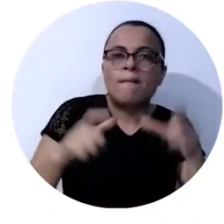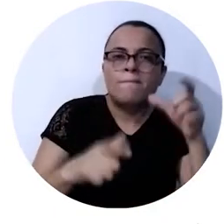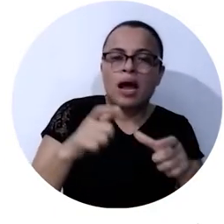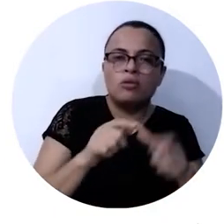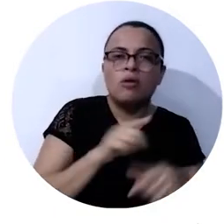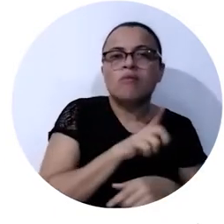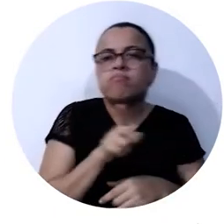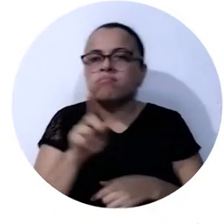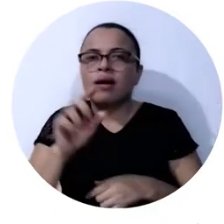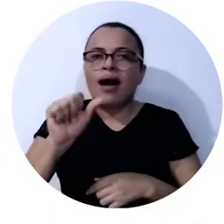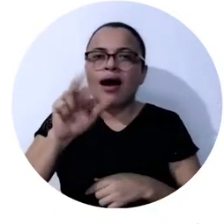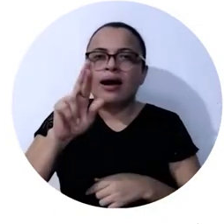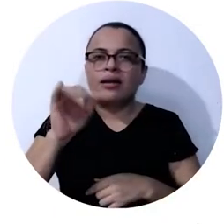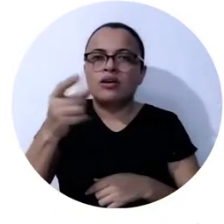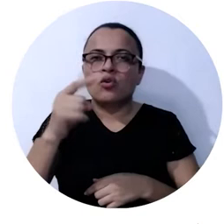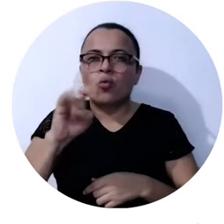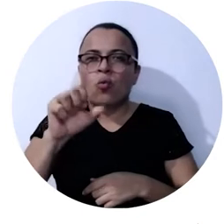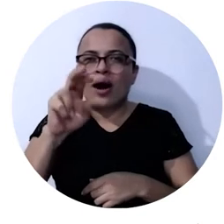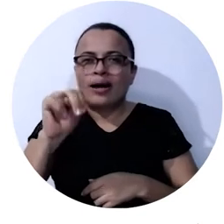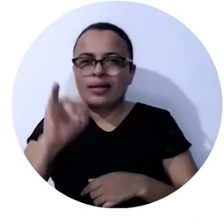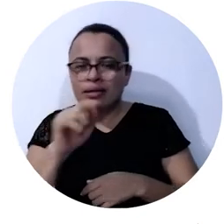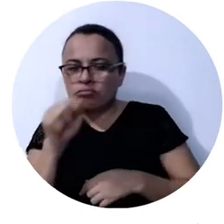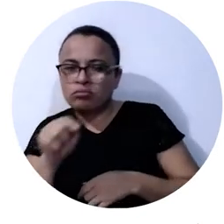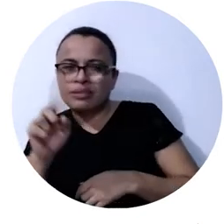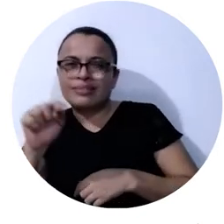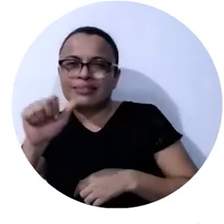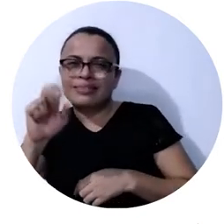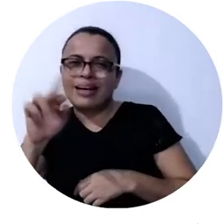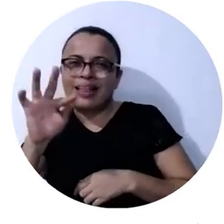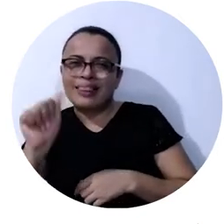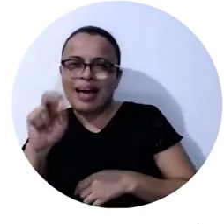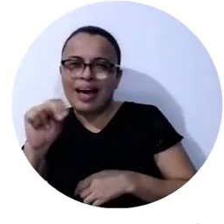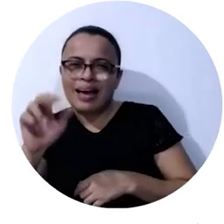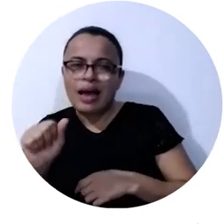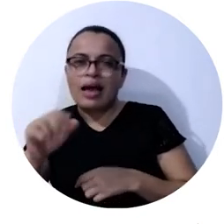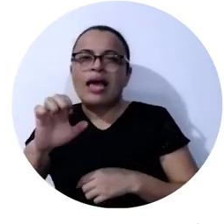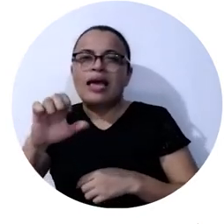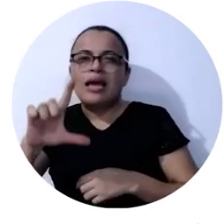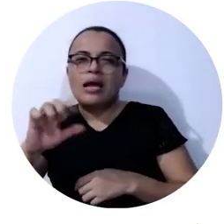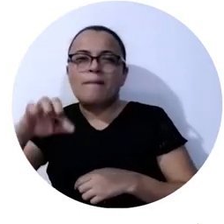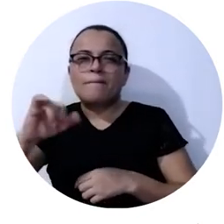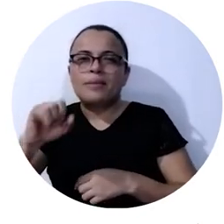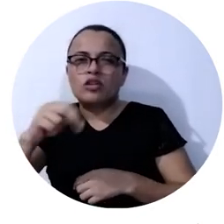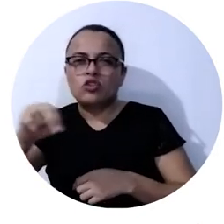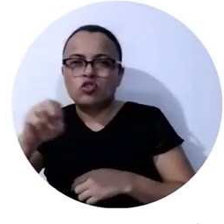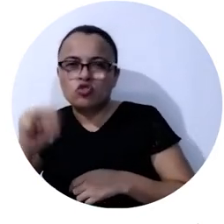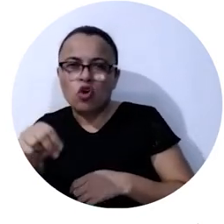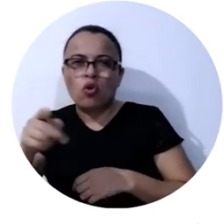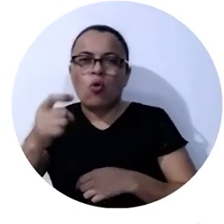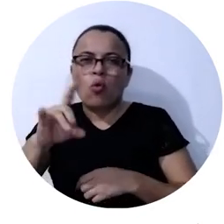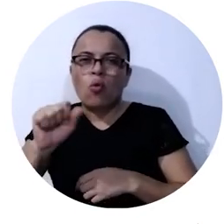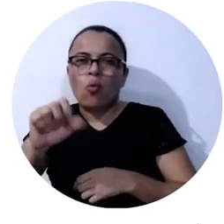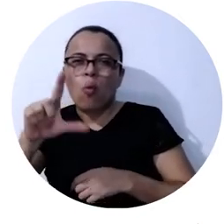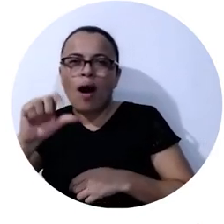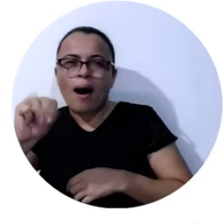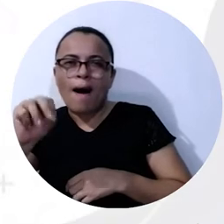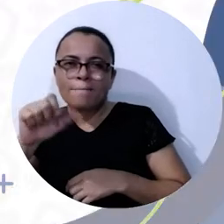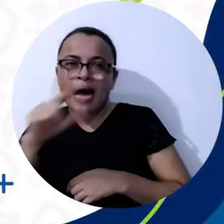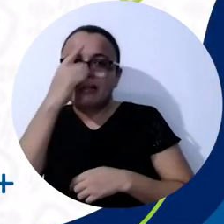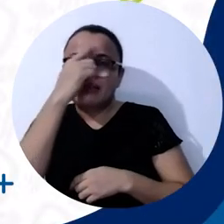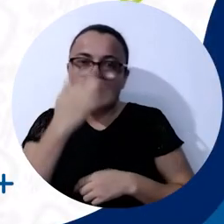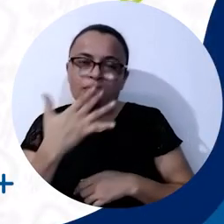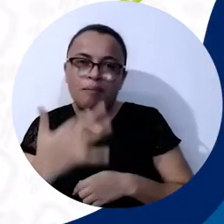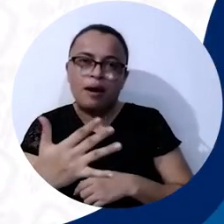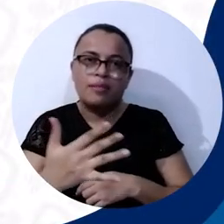llegará a plato y seguirá su recorrido por Ariguaní, Santa Ana, El Piñón, Sitio Nuevo, San Sebastián, Guamal, Vivijay y Santa Marta.